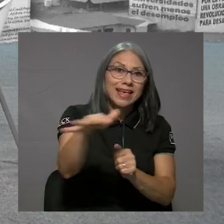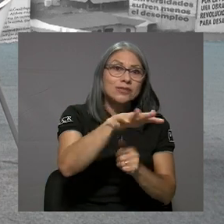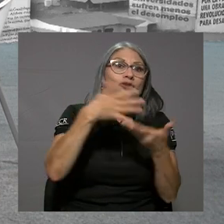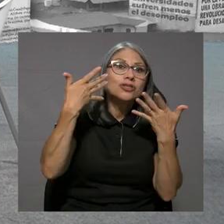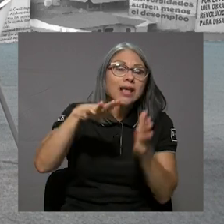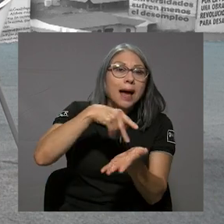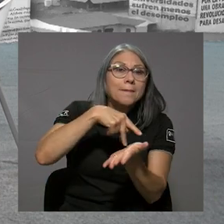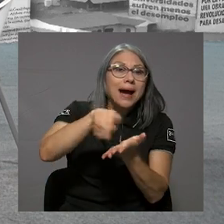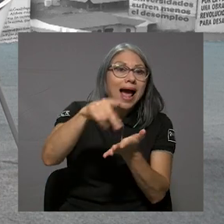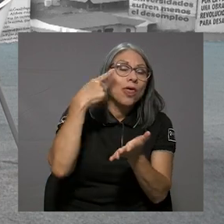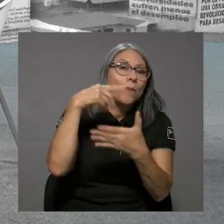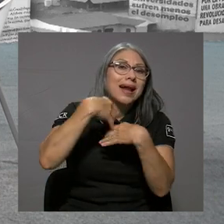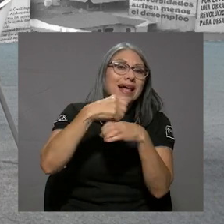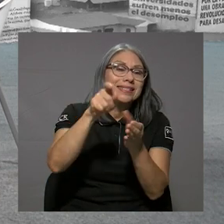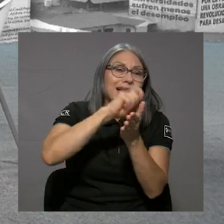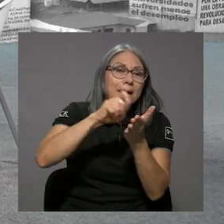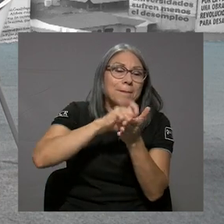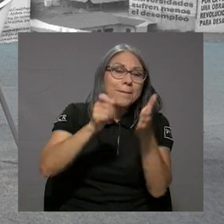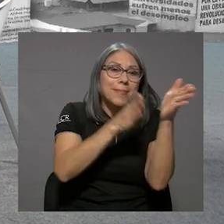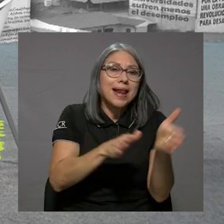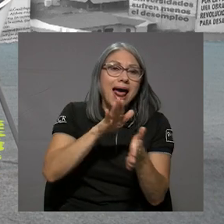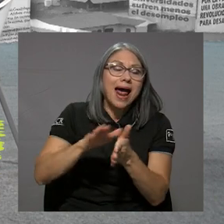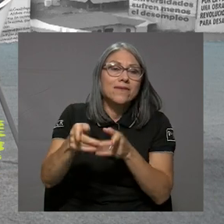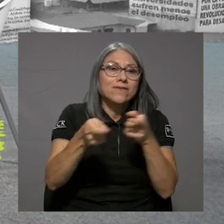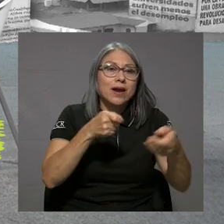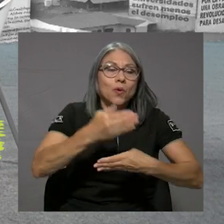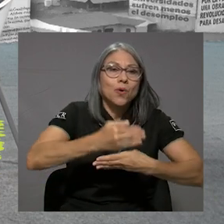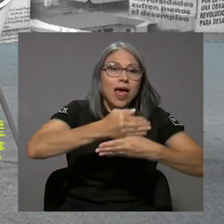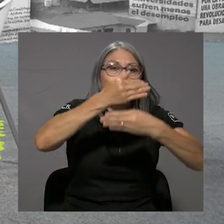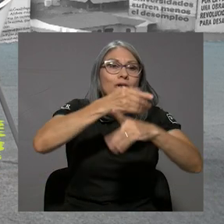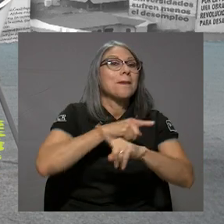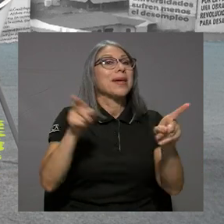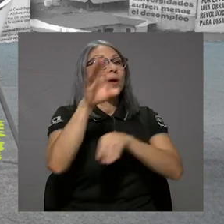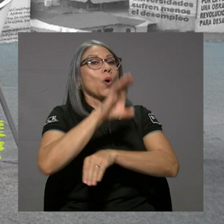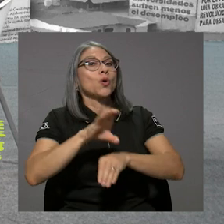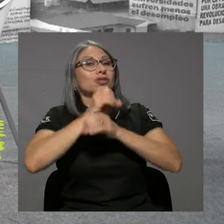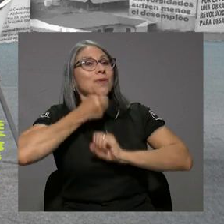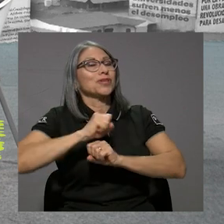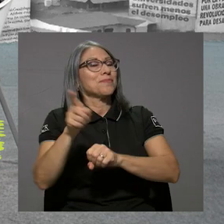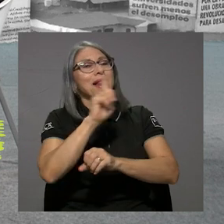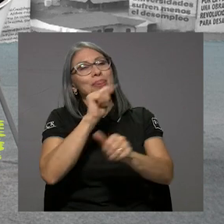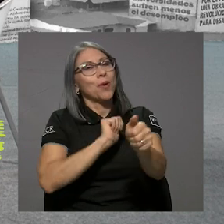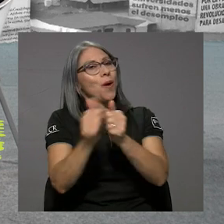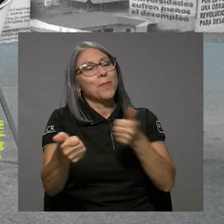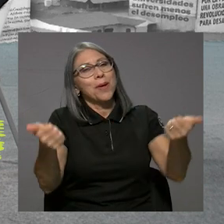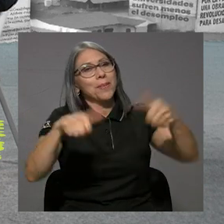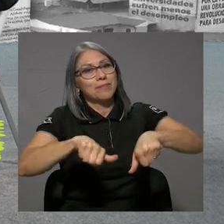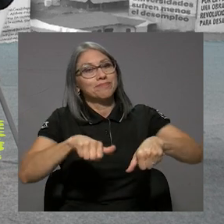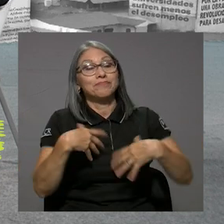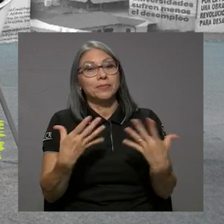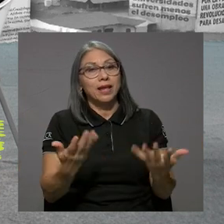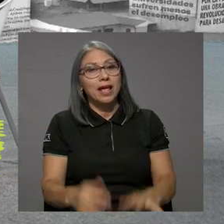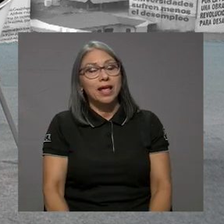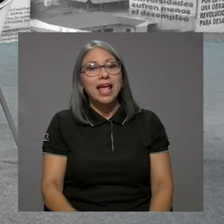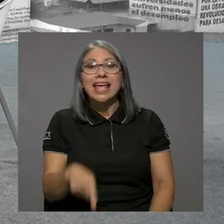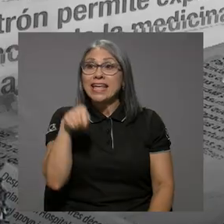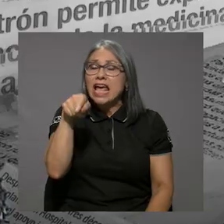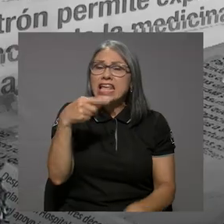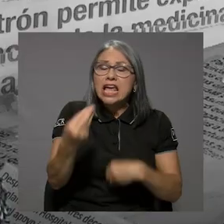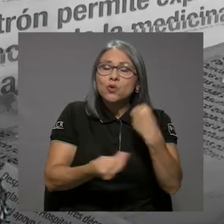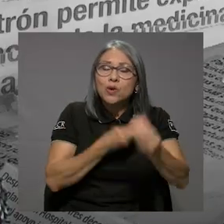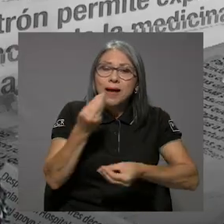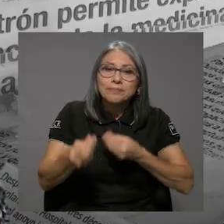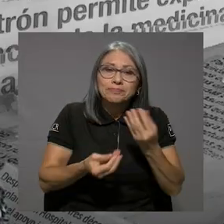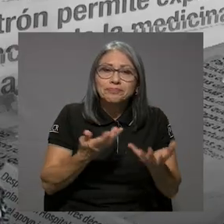perdona, ha pagado por hacerlos. Pero no lo aprueba el Consejo Municipal. Eso es lo más interesante. ahí hay